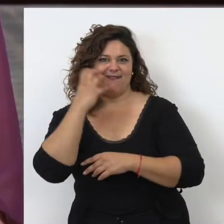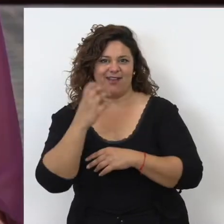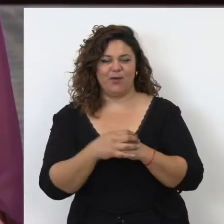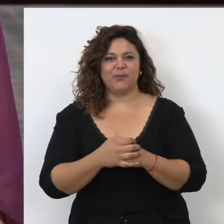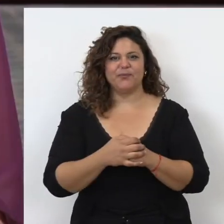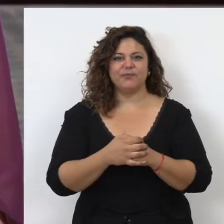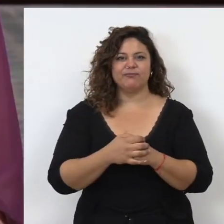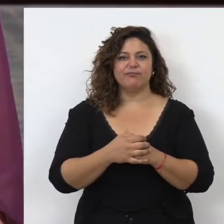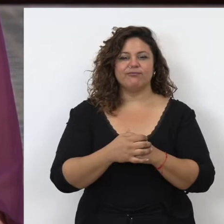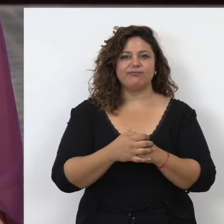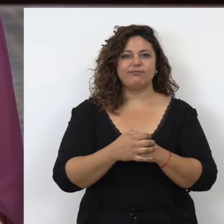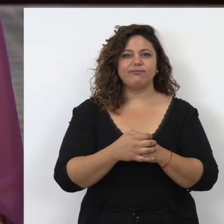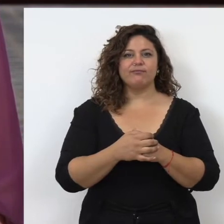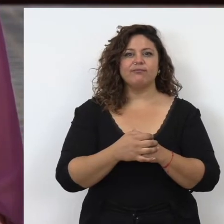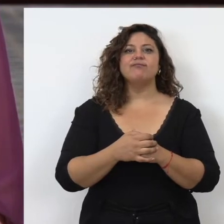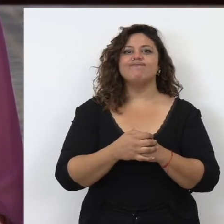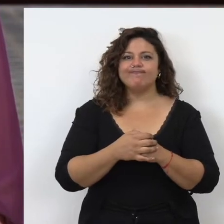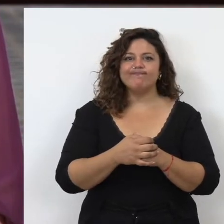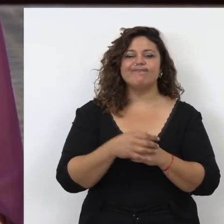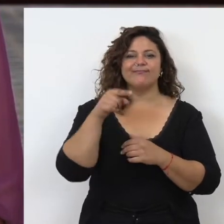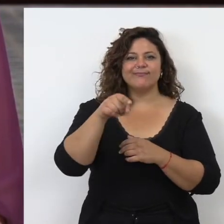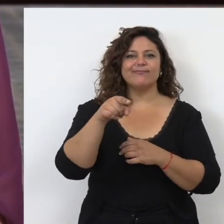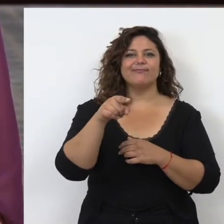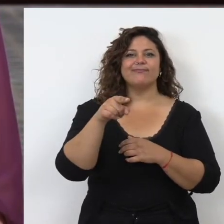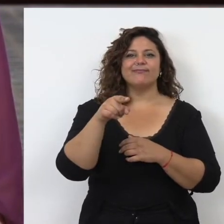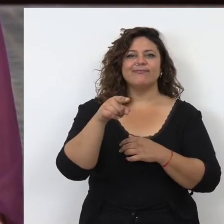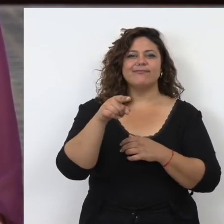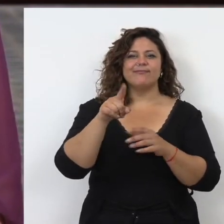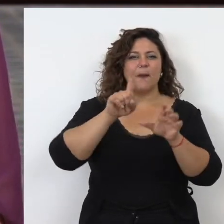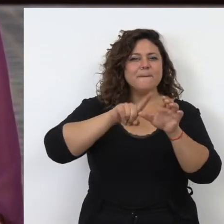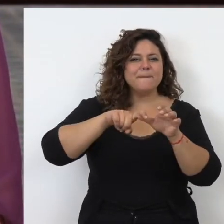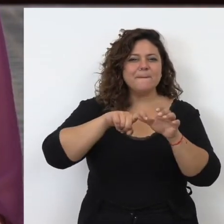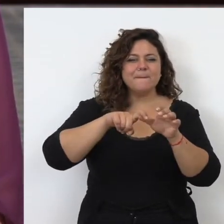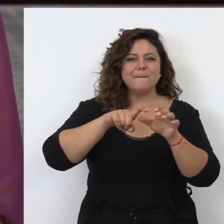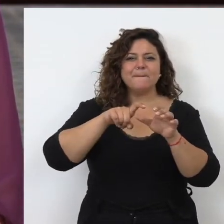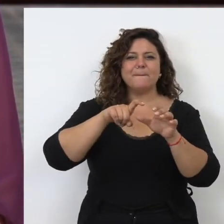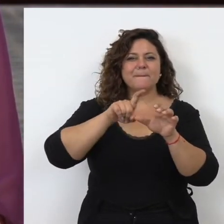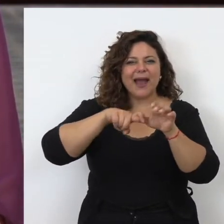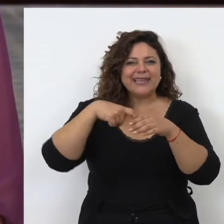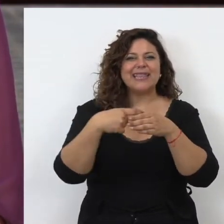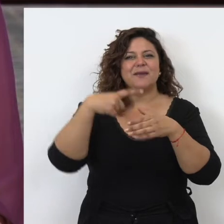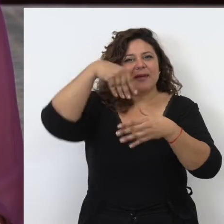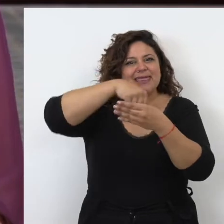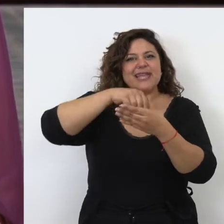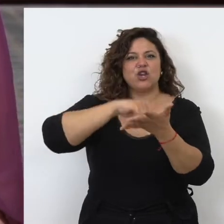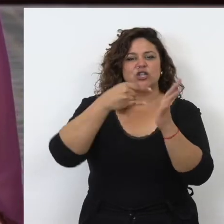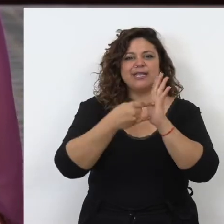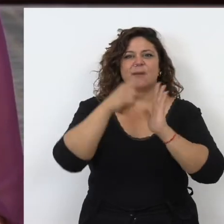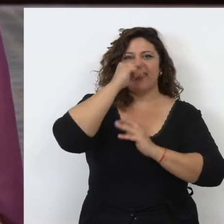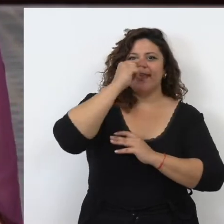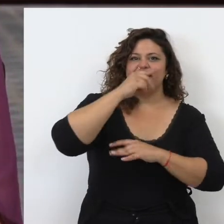y que van a participar completamente del sistema